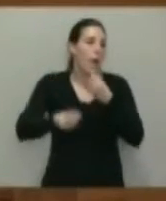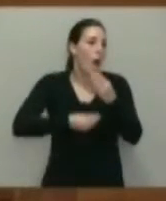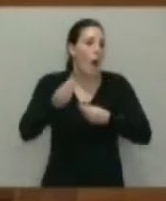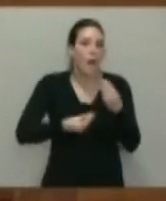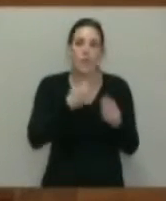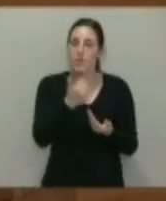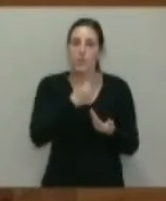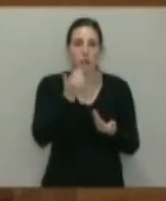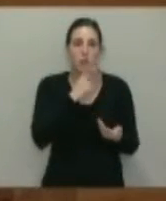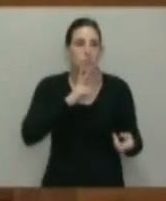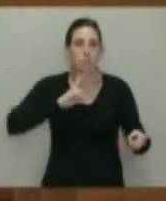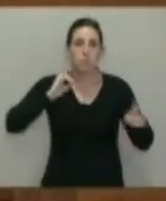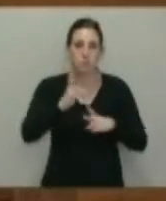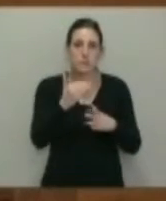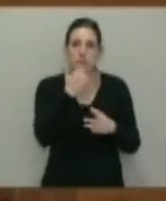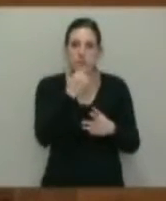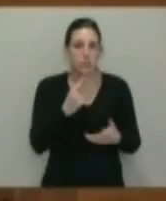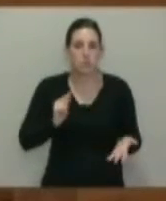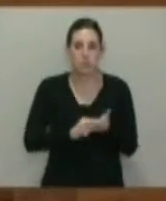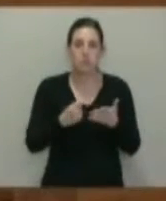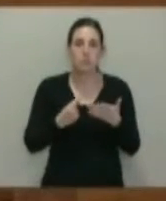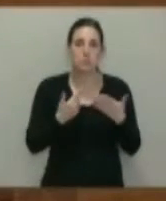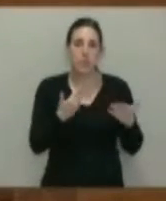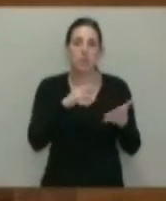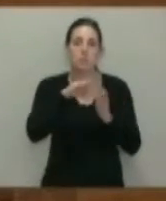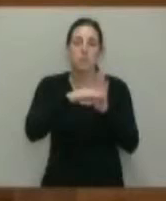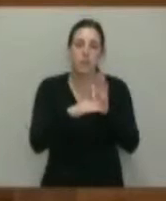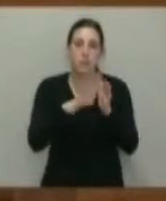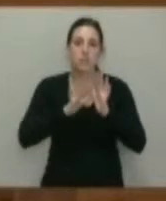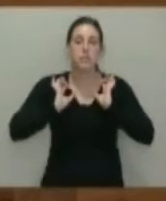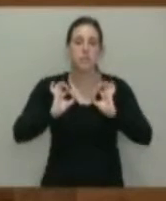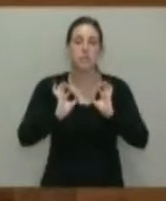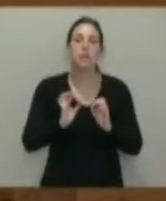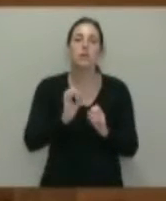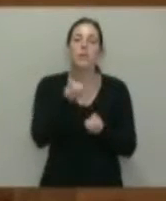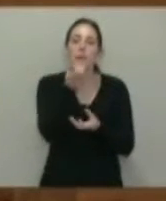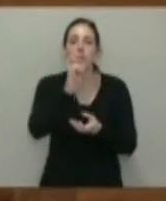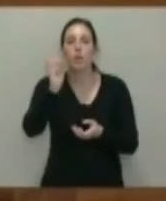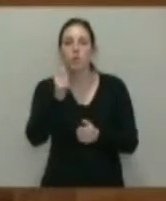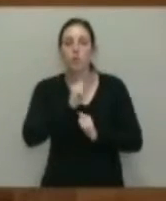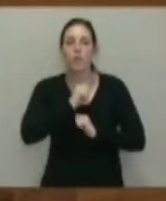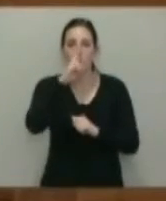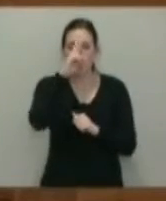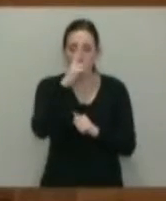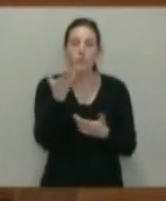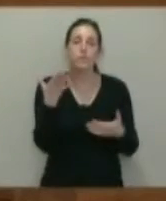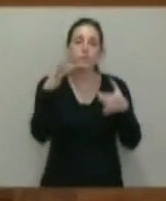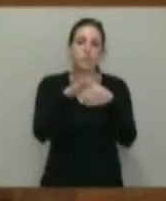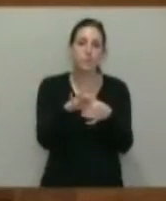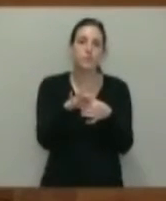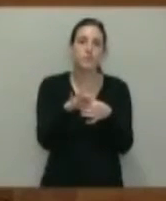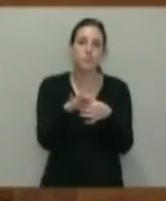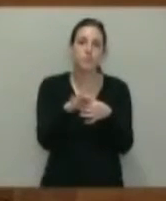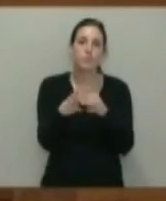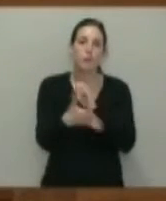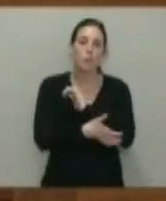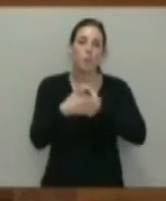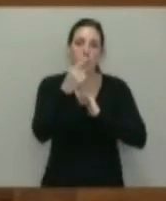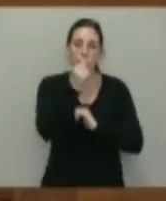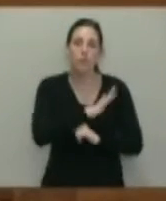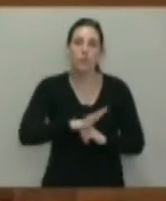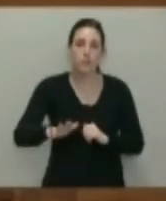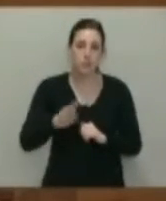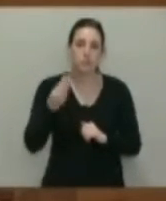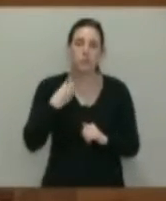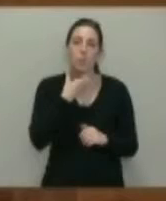y responder con contundencia y con medidas específicas. Hay otro dato que nos preocupa también especialmente, que es el relativo al de la pobreza infantil,